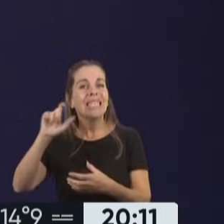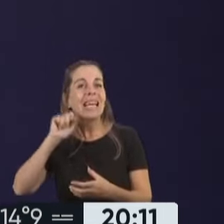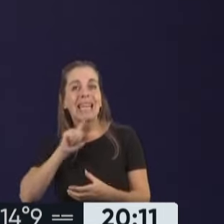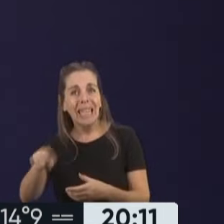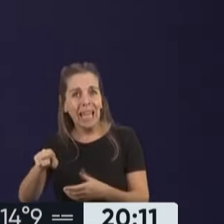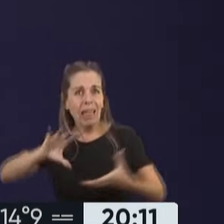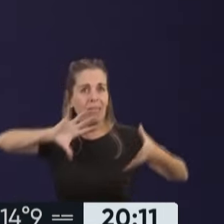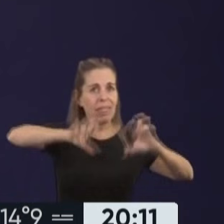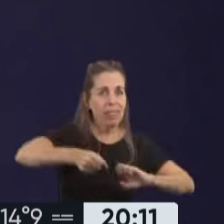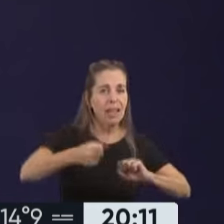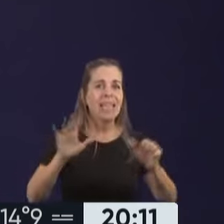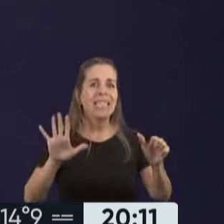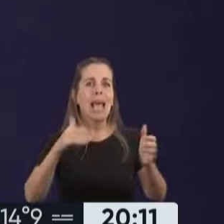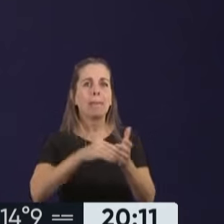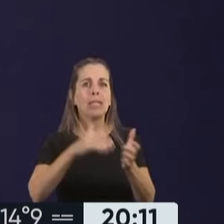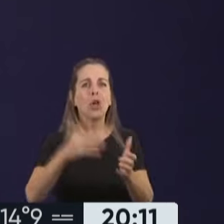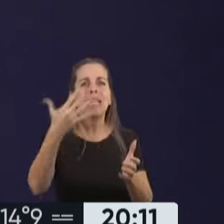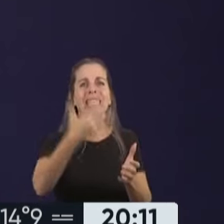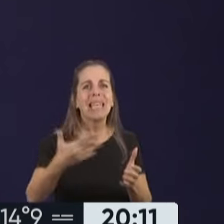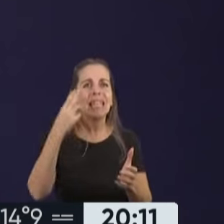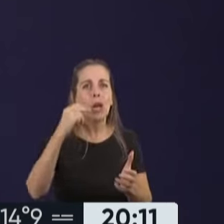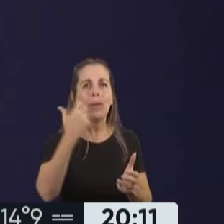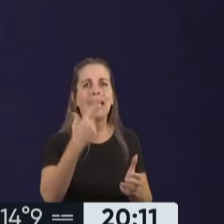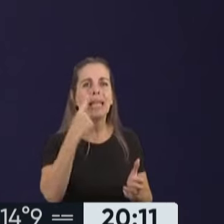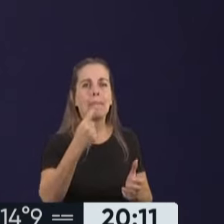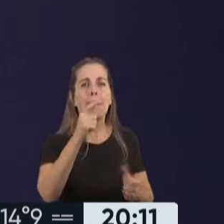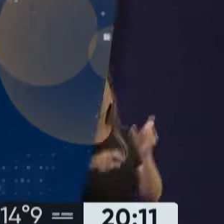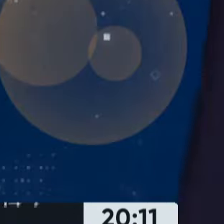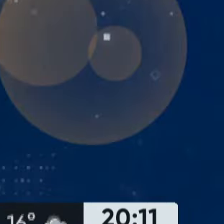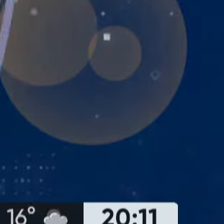.593.000 personas aproximadamente.